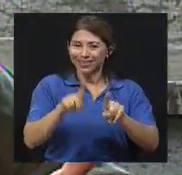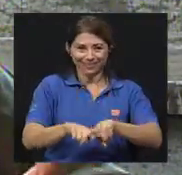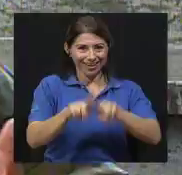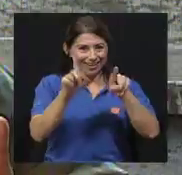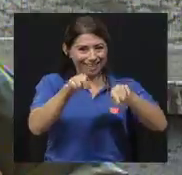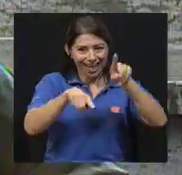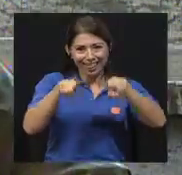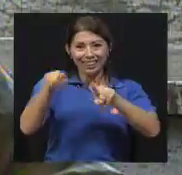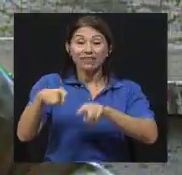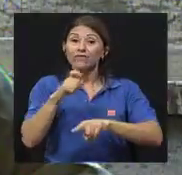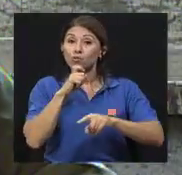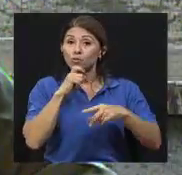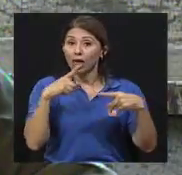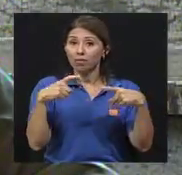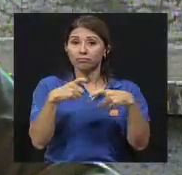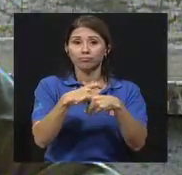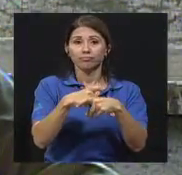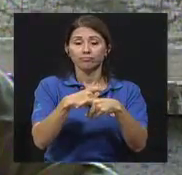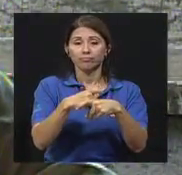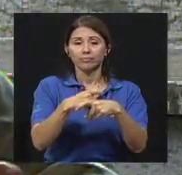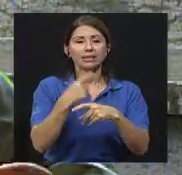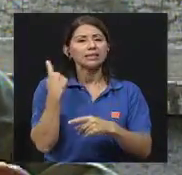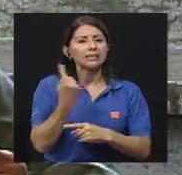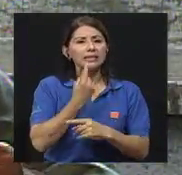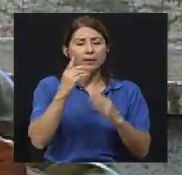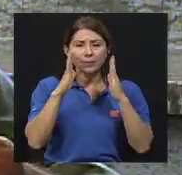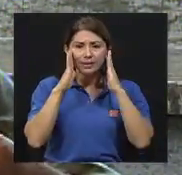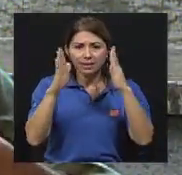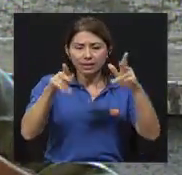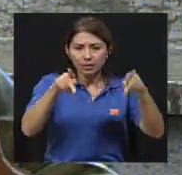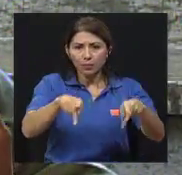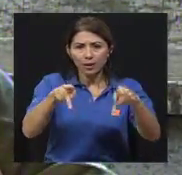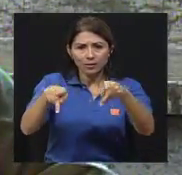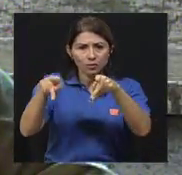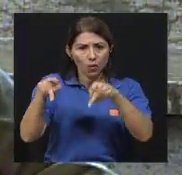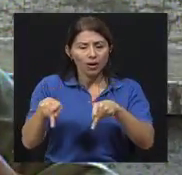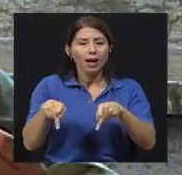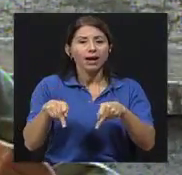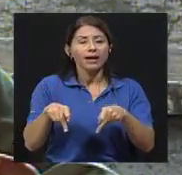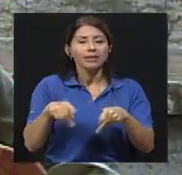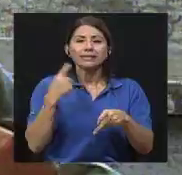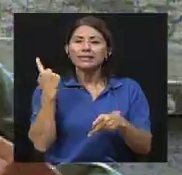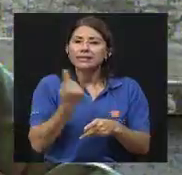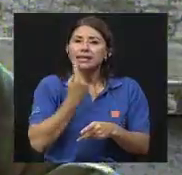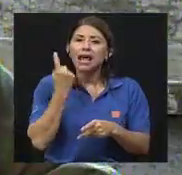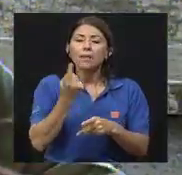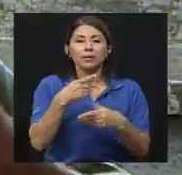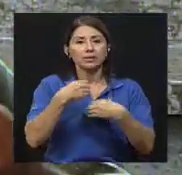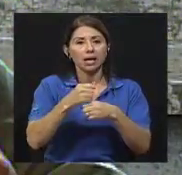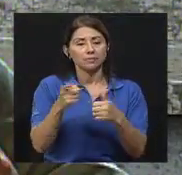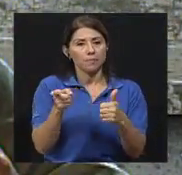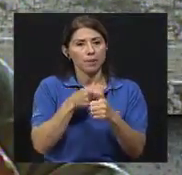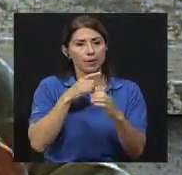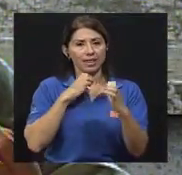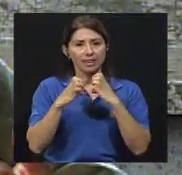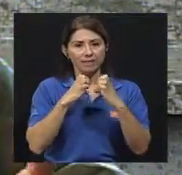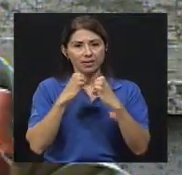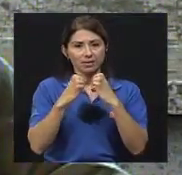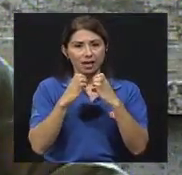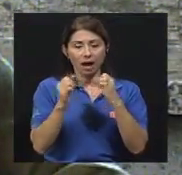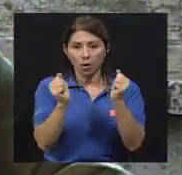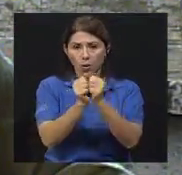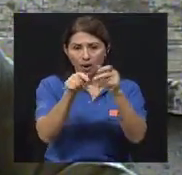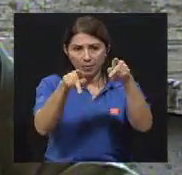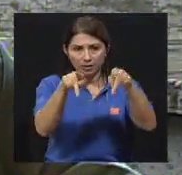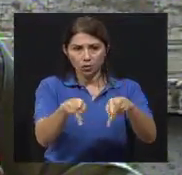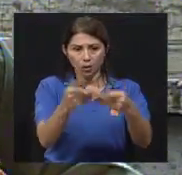dificultad también, por un lado. En toda sesión, bueno, o por lo menos tal vez en todo tratamiento, siempre hay una entrevista, primero, ya sea con